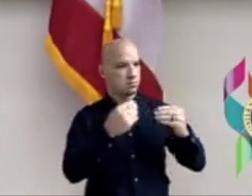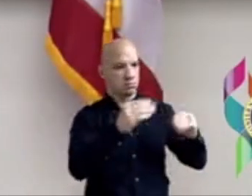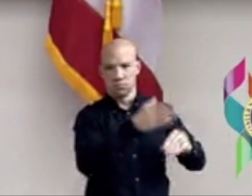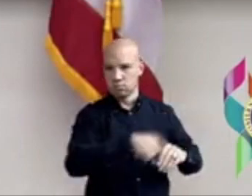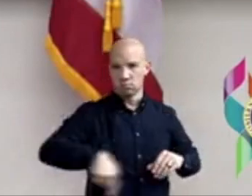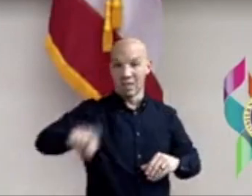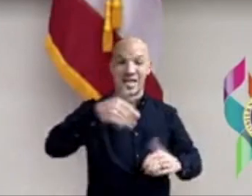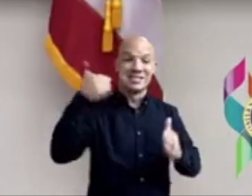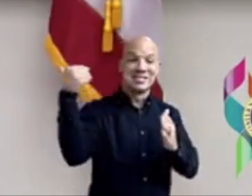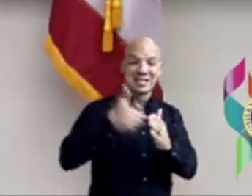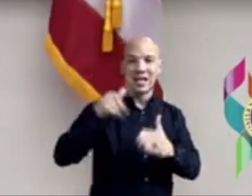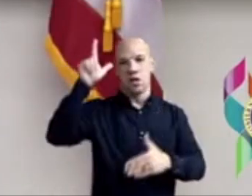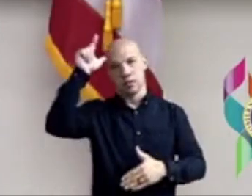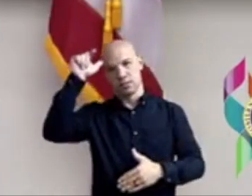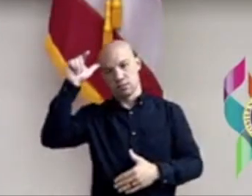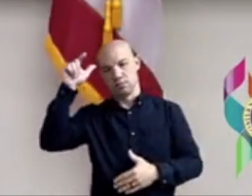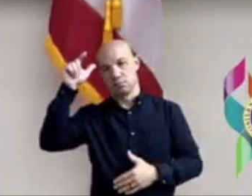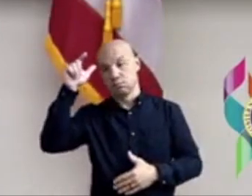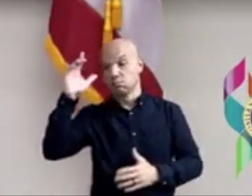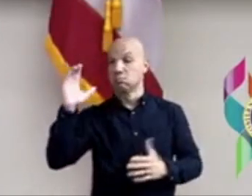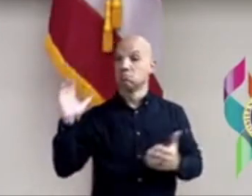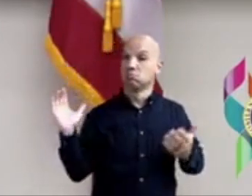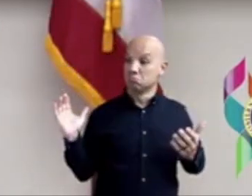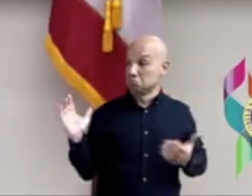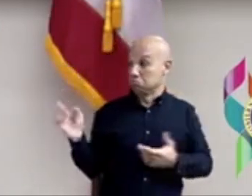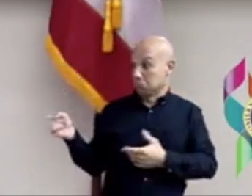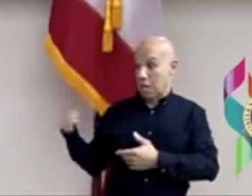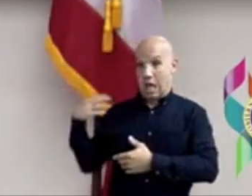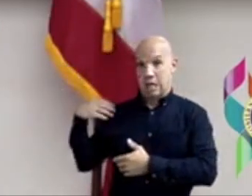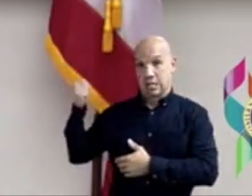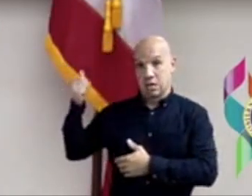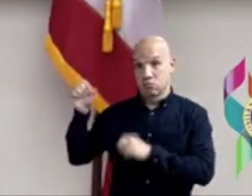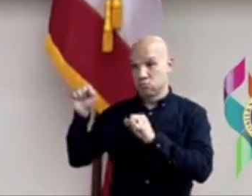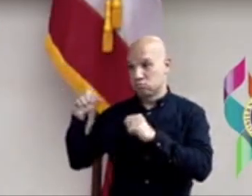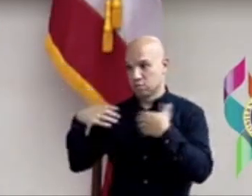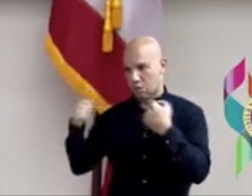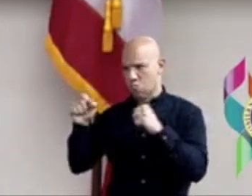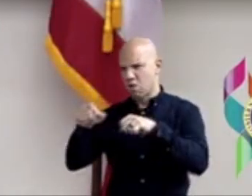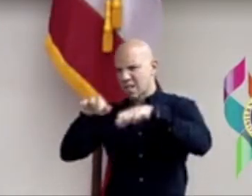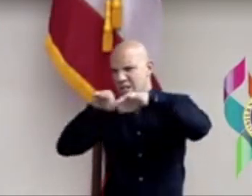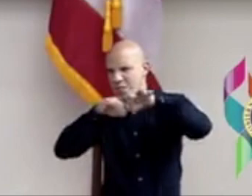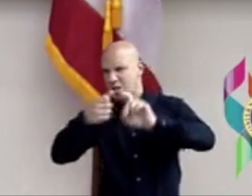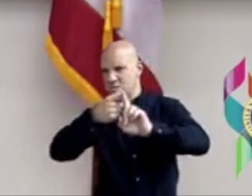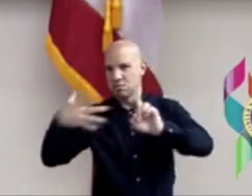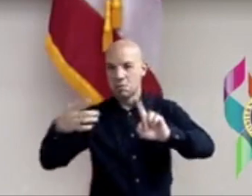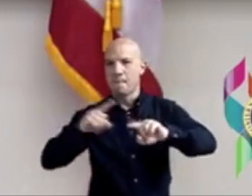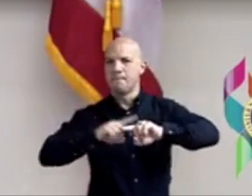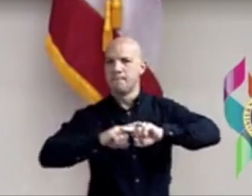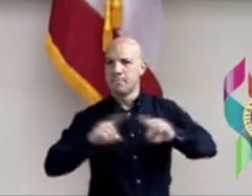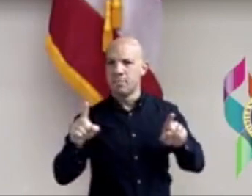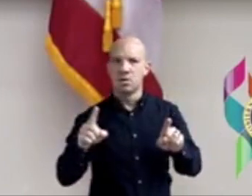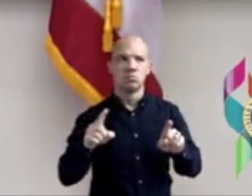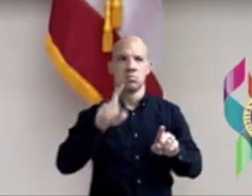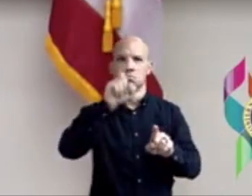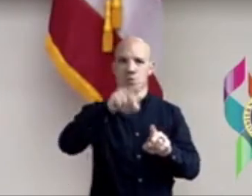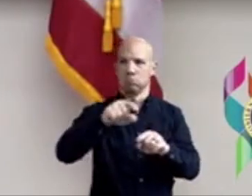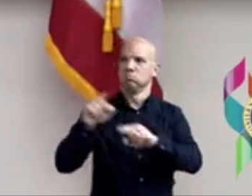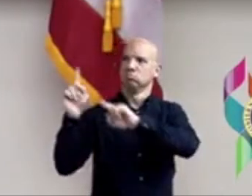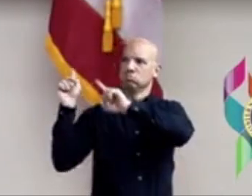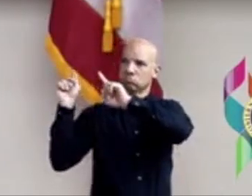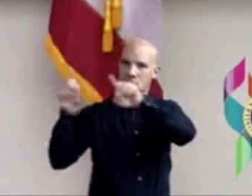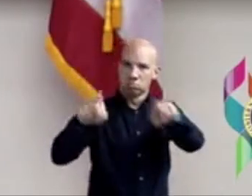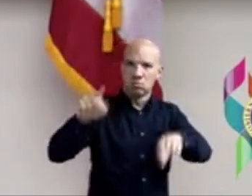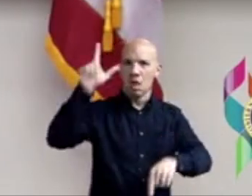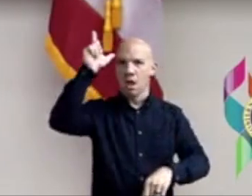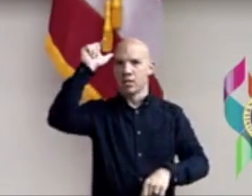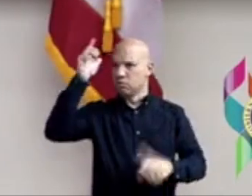ahí, si acaso, lo que hay que hacer, y dejo al secretario que lo se dirija, es impactar esos residenciales públicos y ya